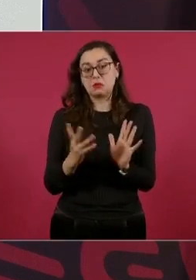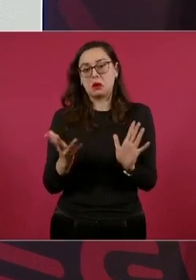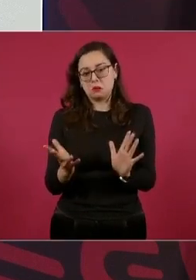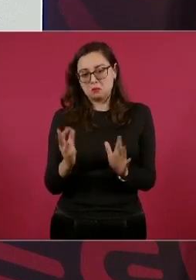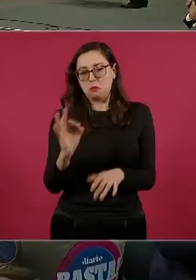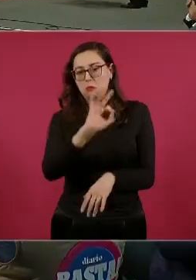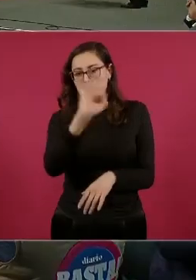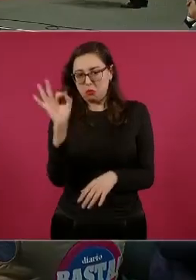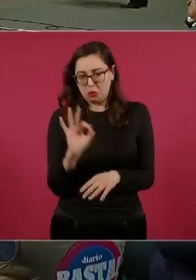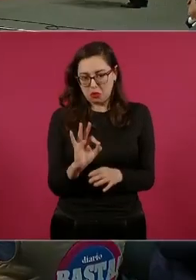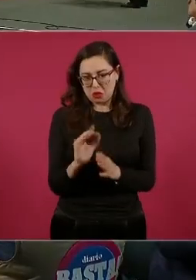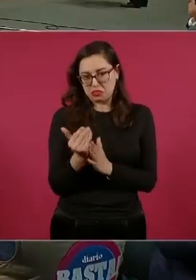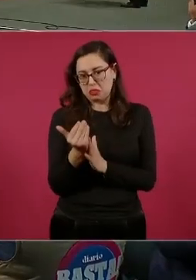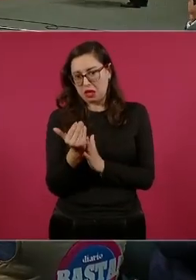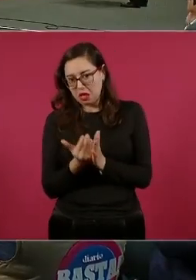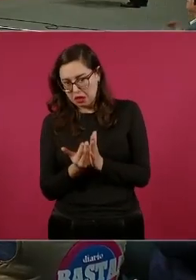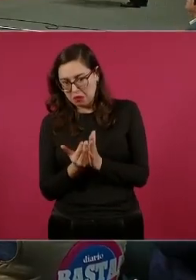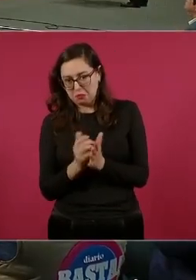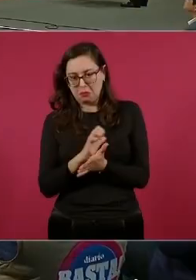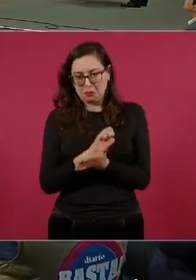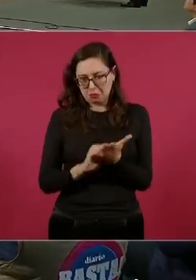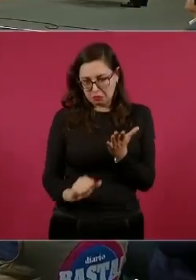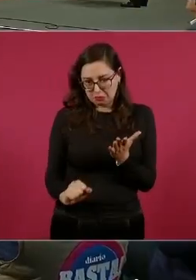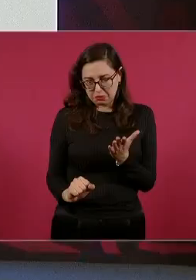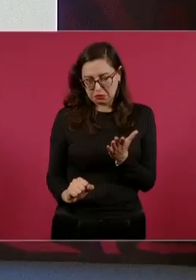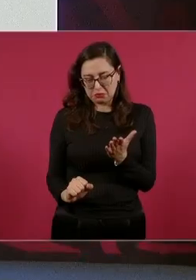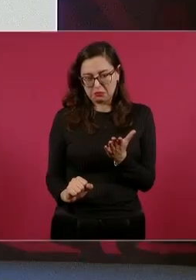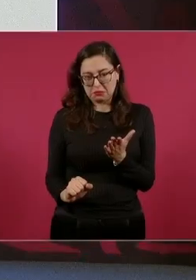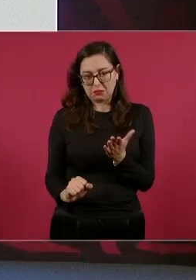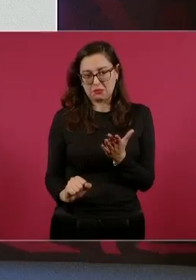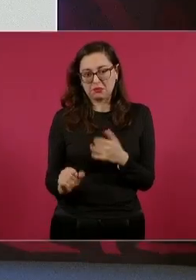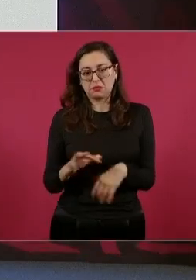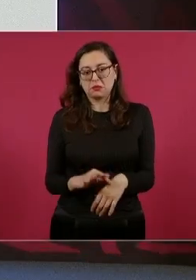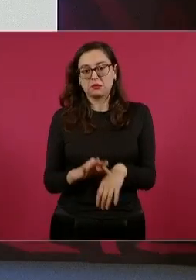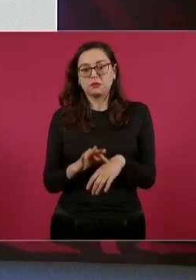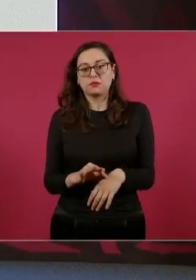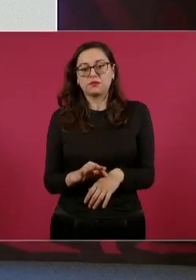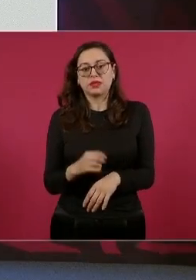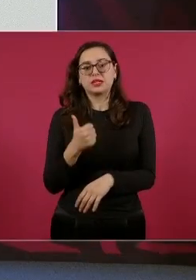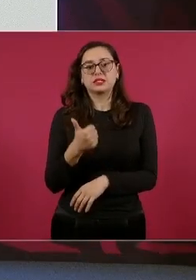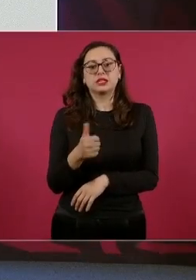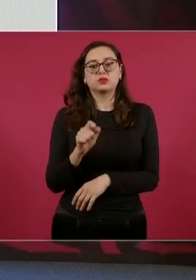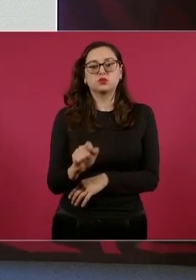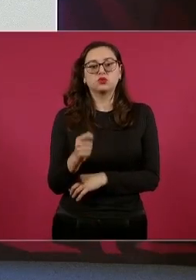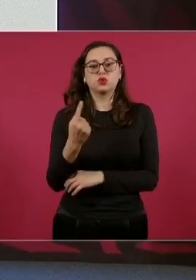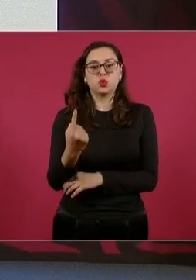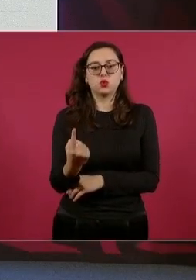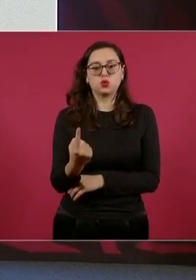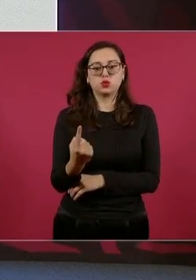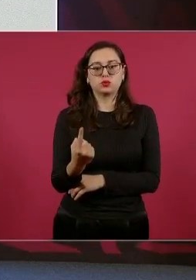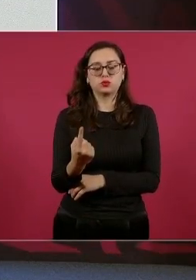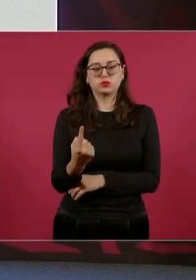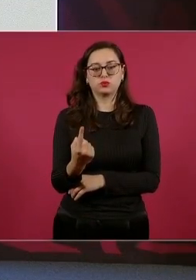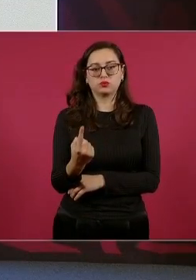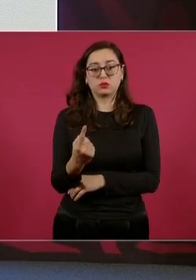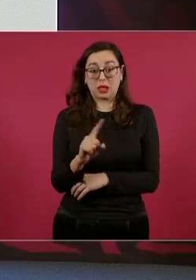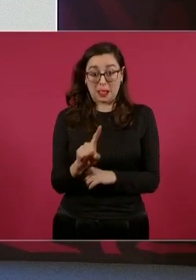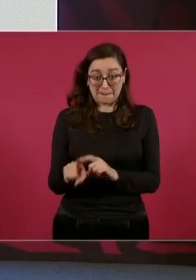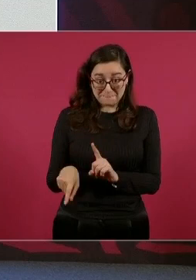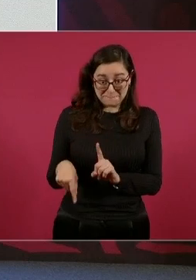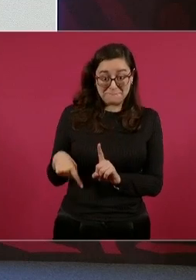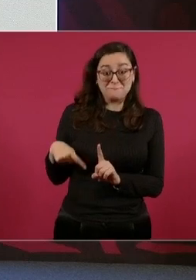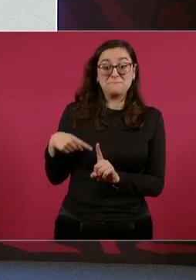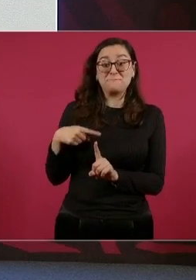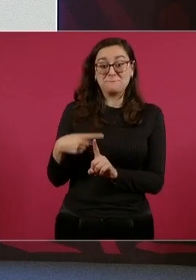el aumento porcentual 6.1. Si a esto le sumamos